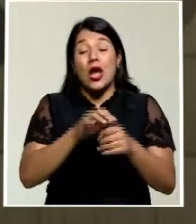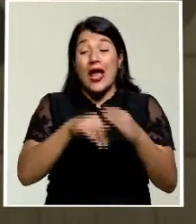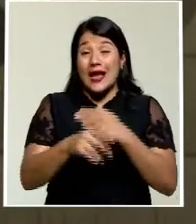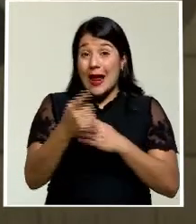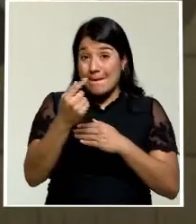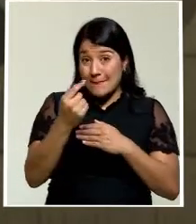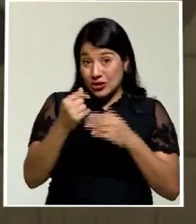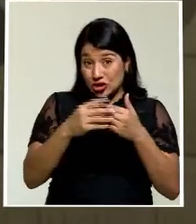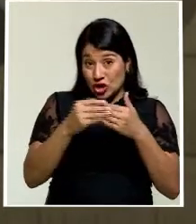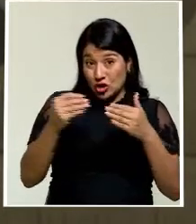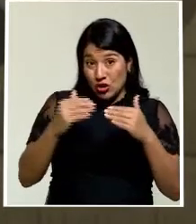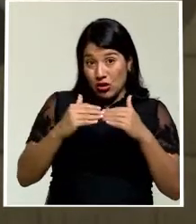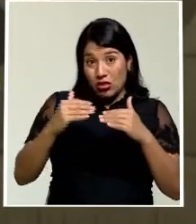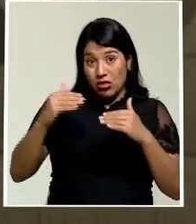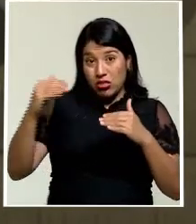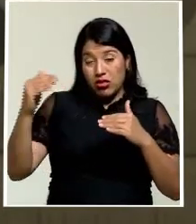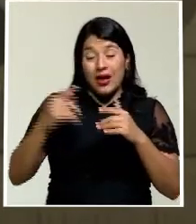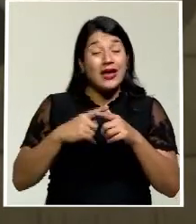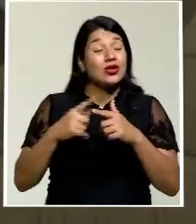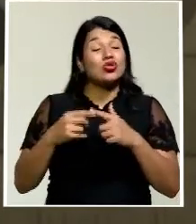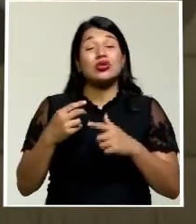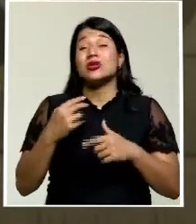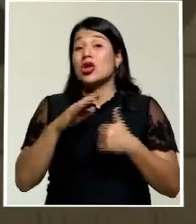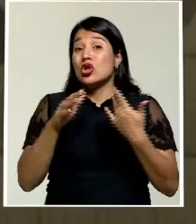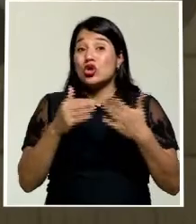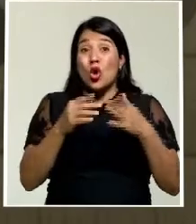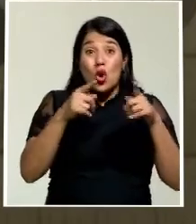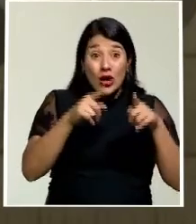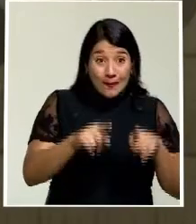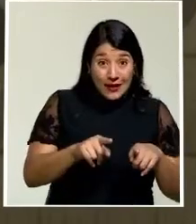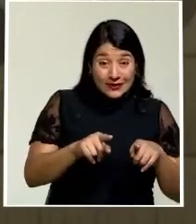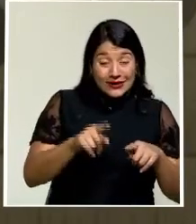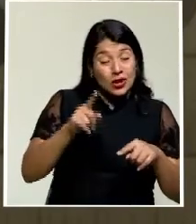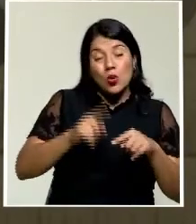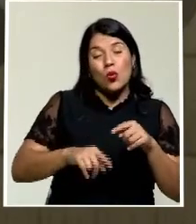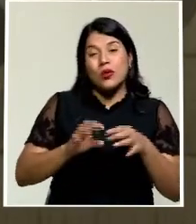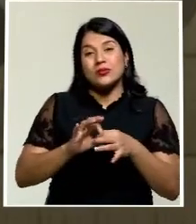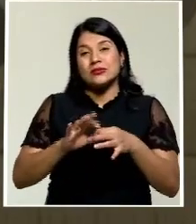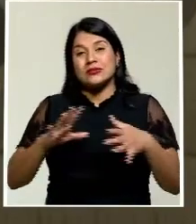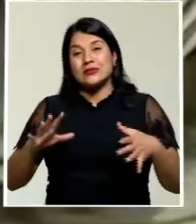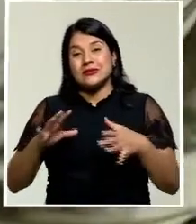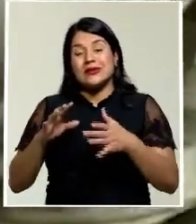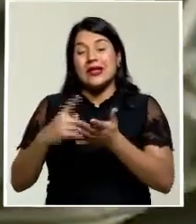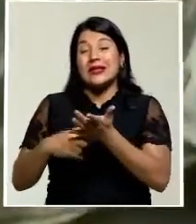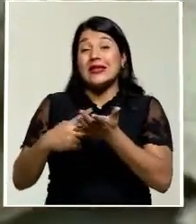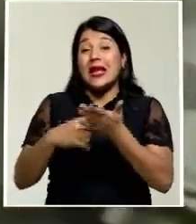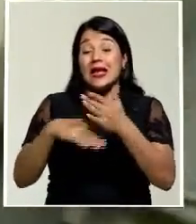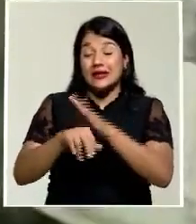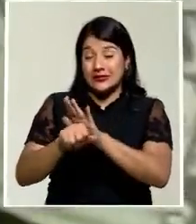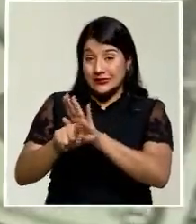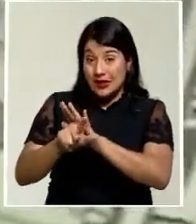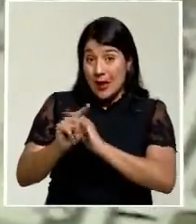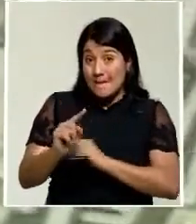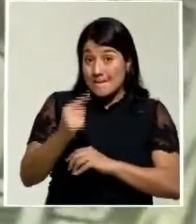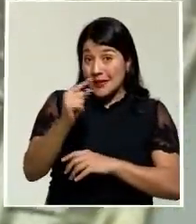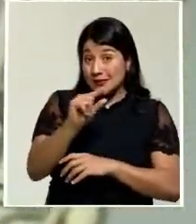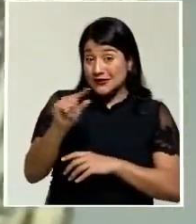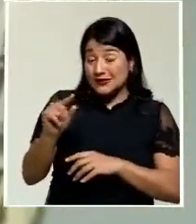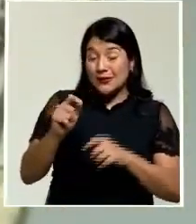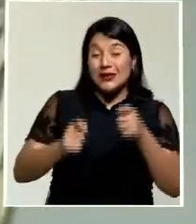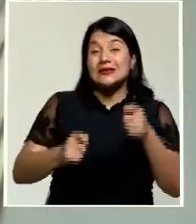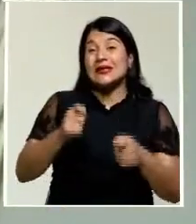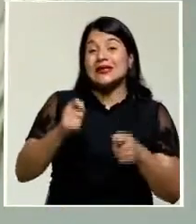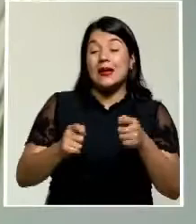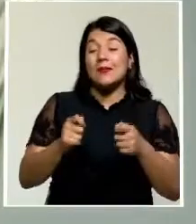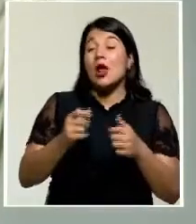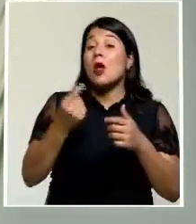ocurra en el mercado cambiario no podemos deslindarlo de lo que está ocurriendo en este momento en la discusión legislativa. En la primera semana del mes de septiembre, el